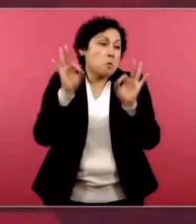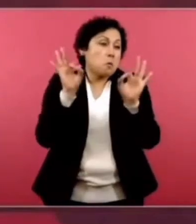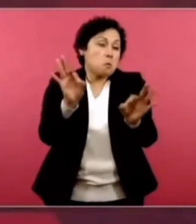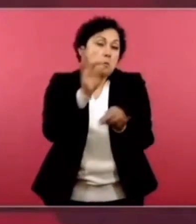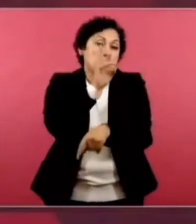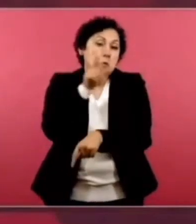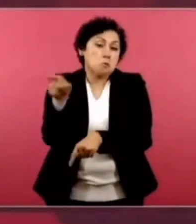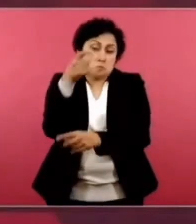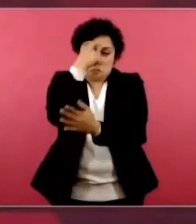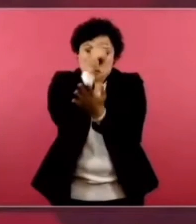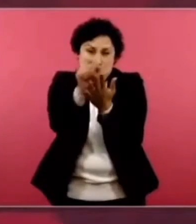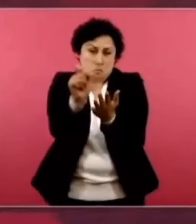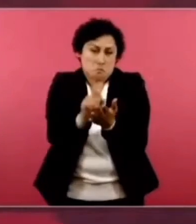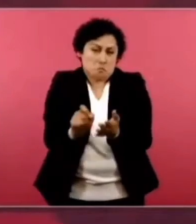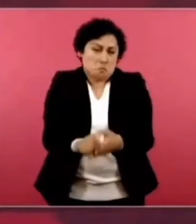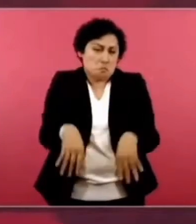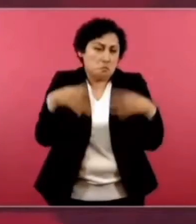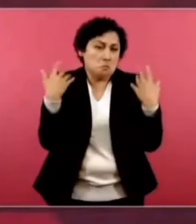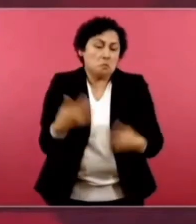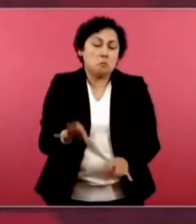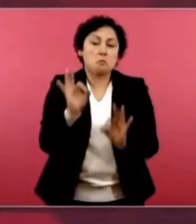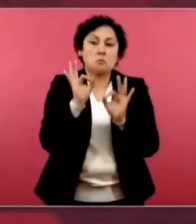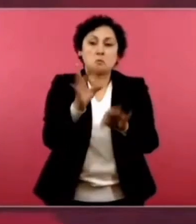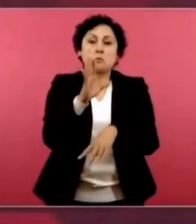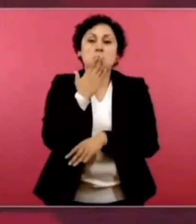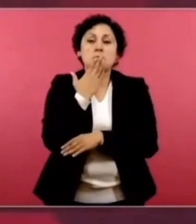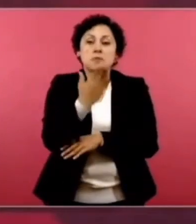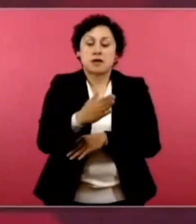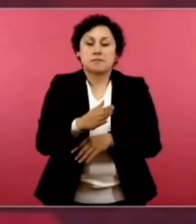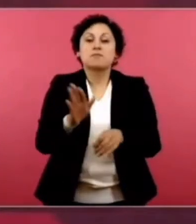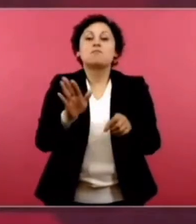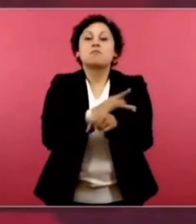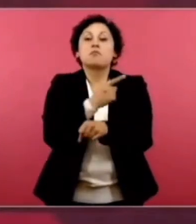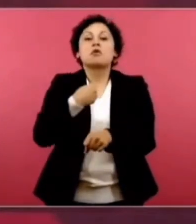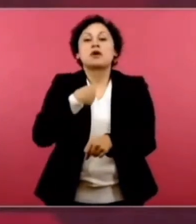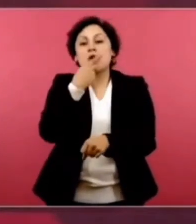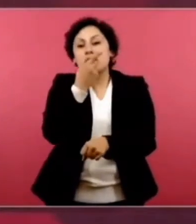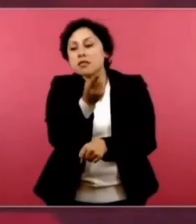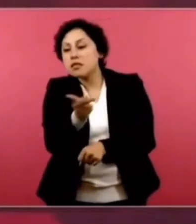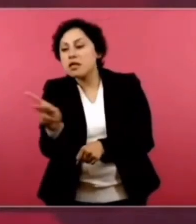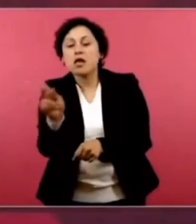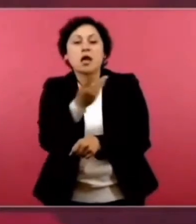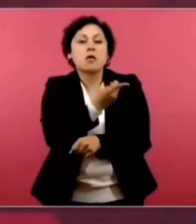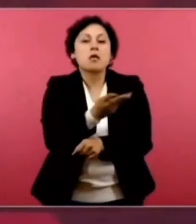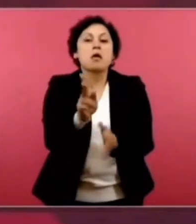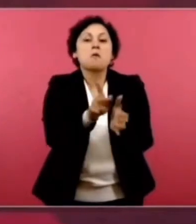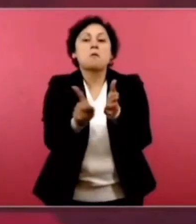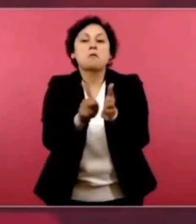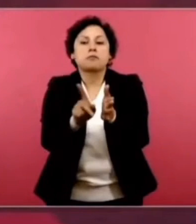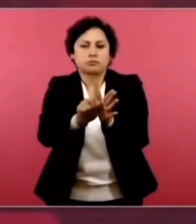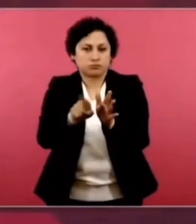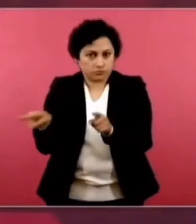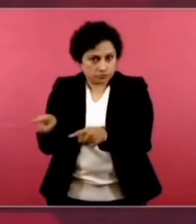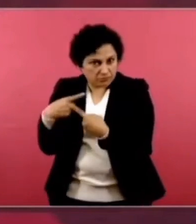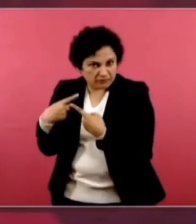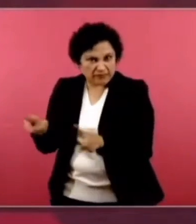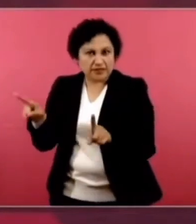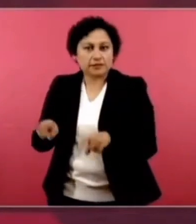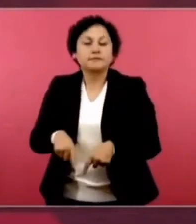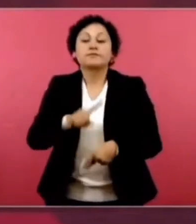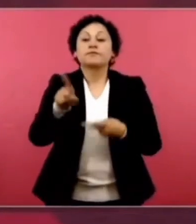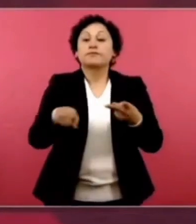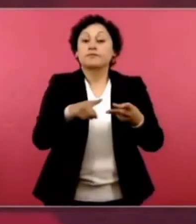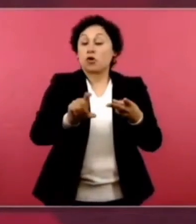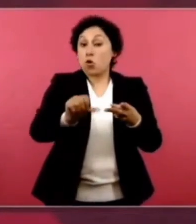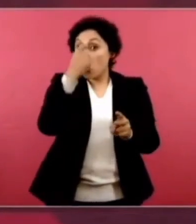sí hay otro tipo de periodismo. Y lo de Galeano también, de